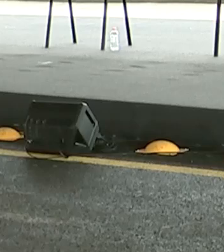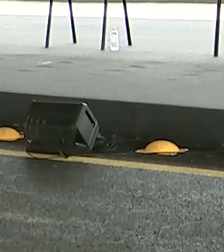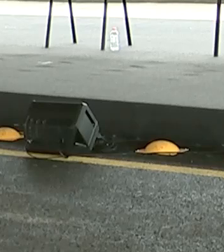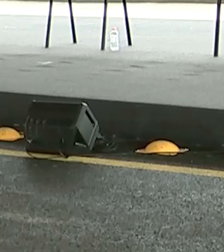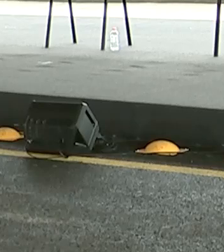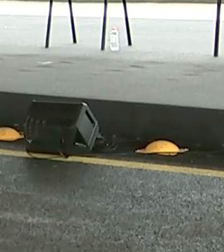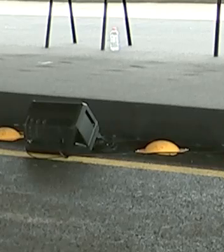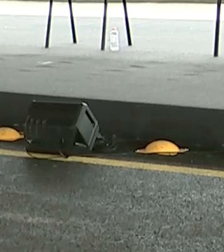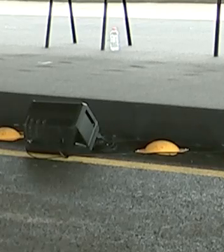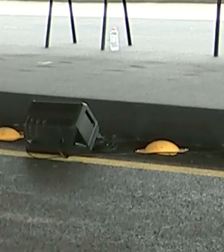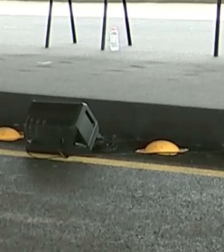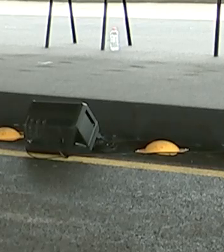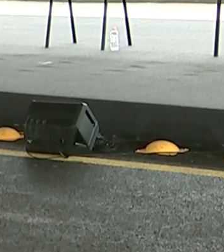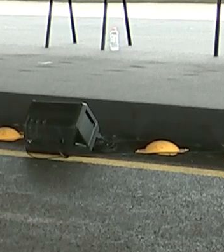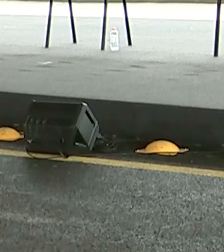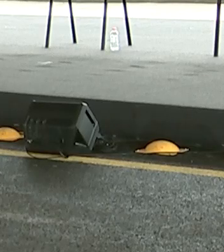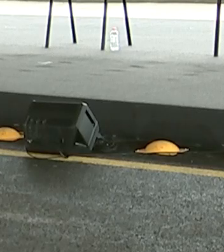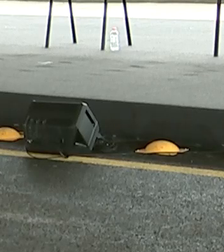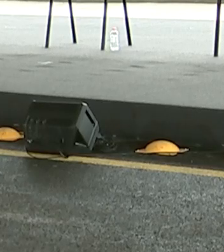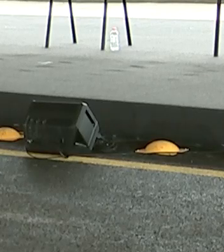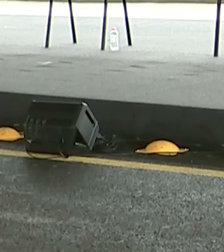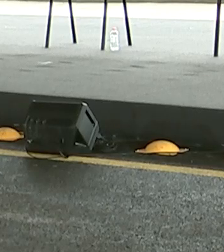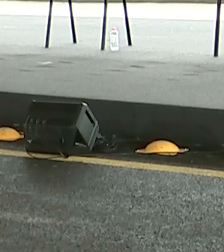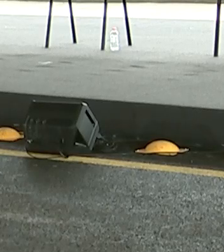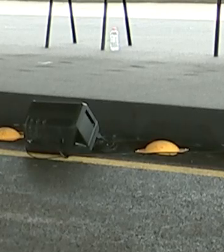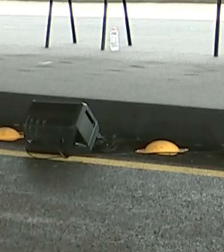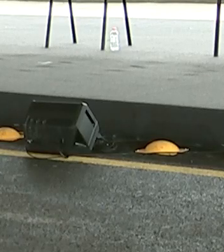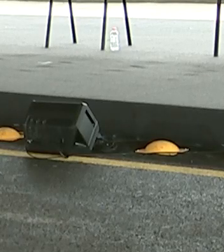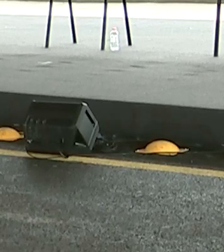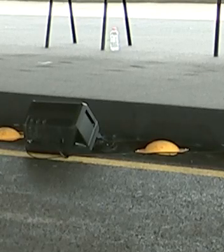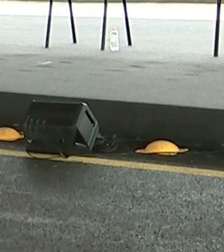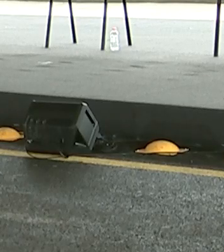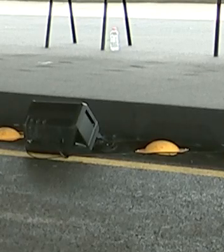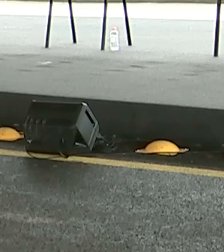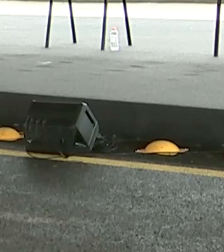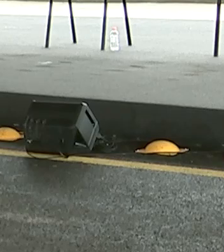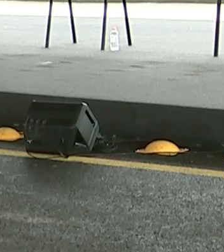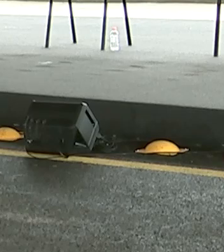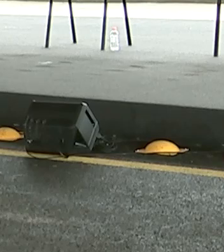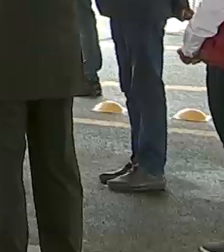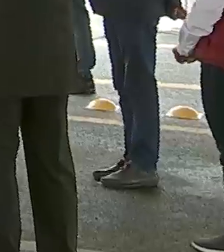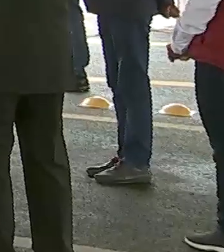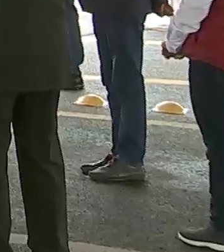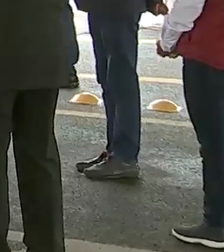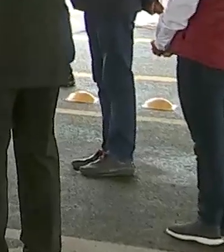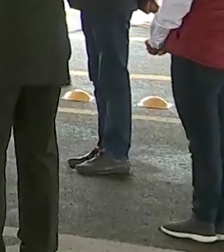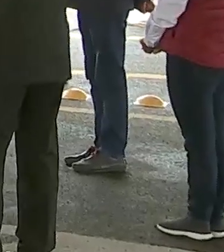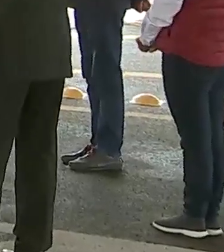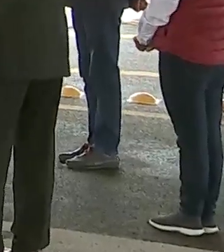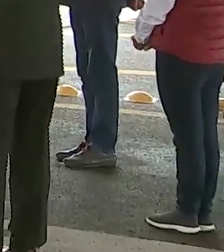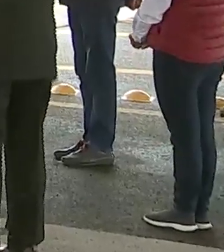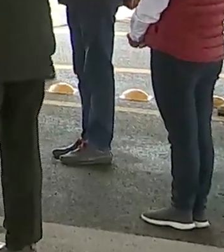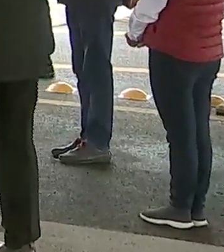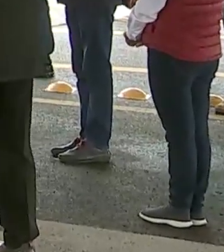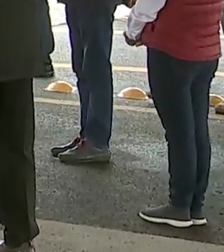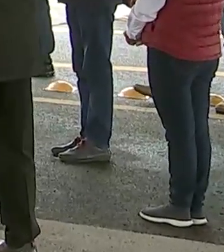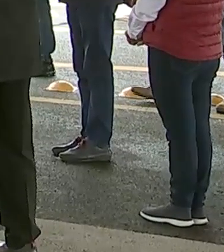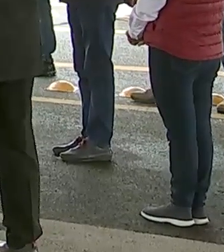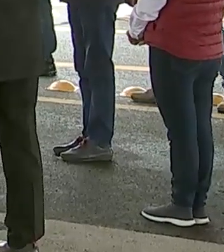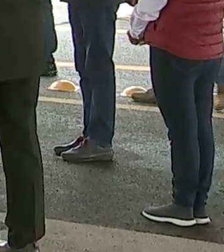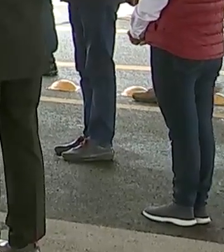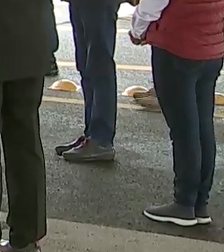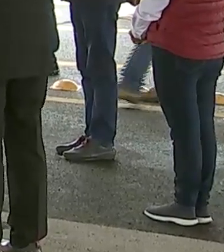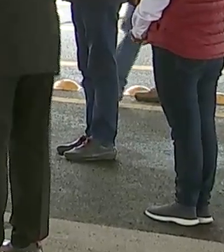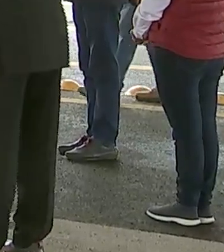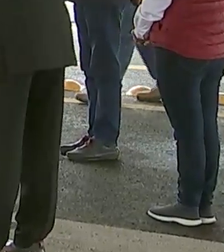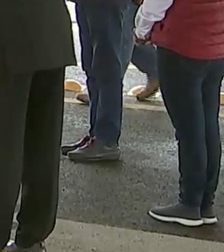Los mexicanos, licenciado Andrés Manuel López Obrador y autoridades que lo acompañan. En estos momentos se llevará a cabo la explicación de